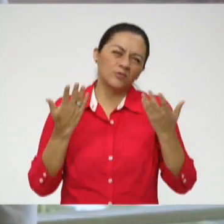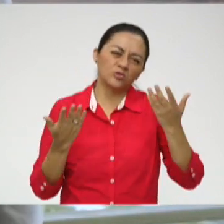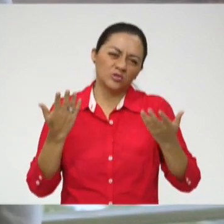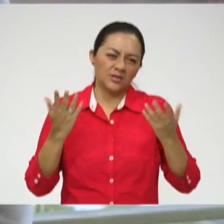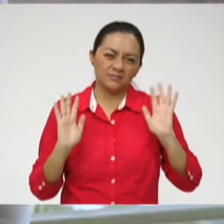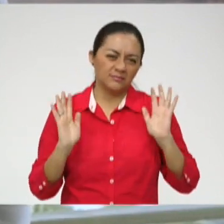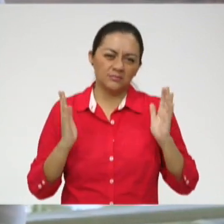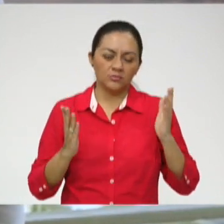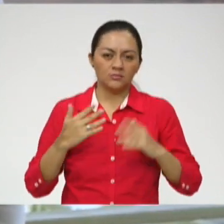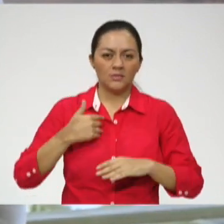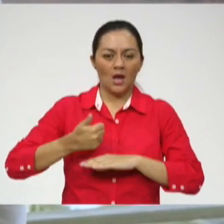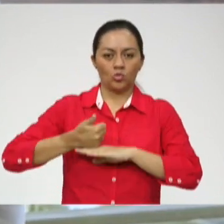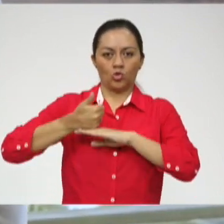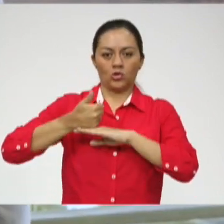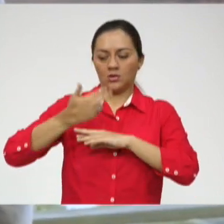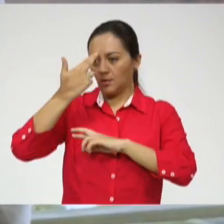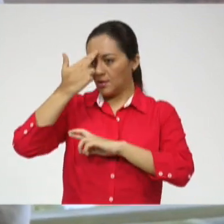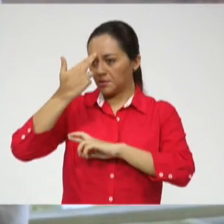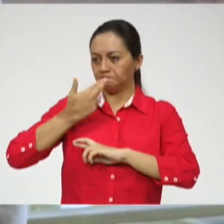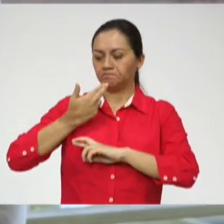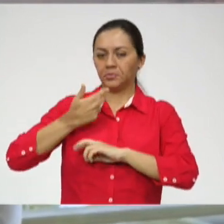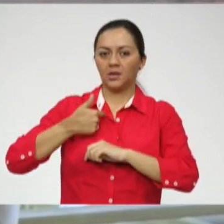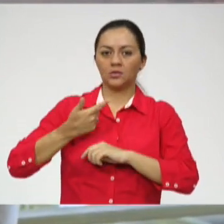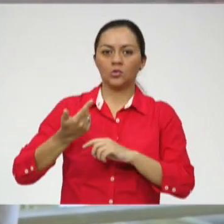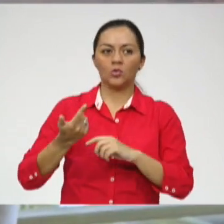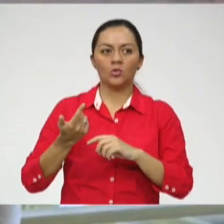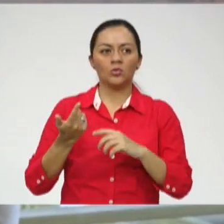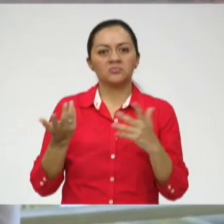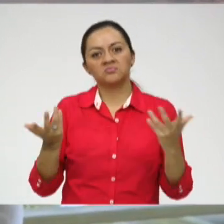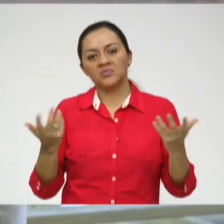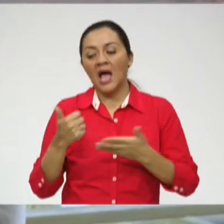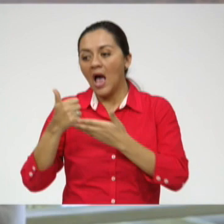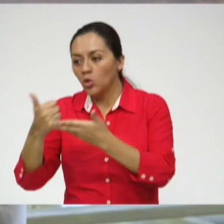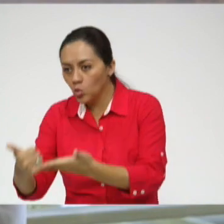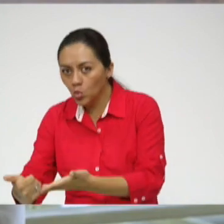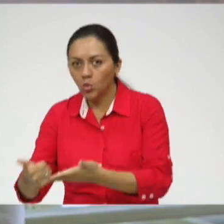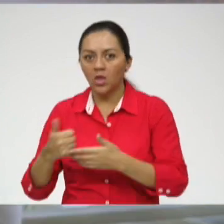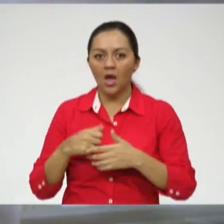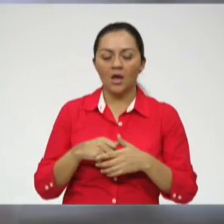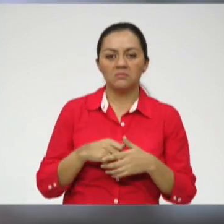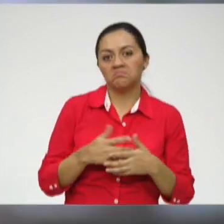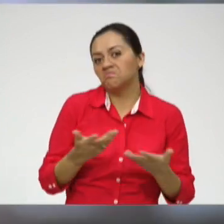autoridad, respeto, poder ayudar a los demás.